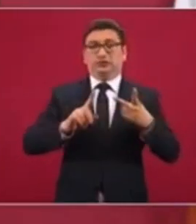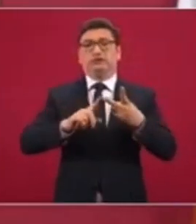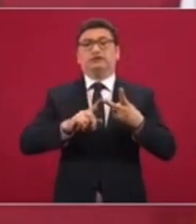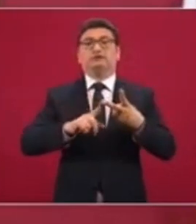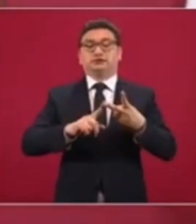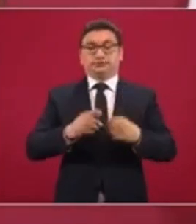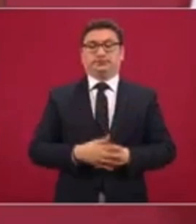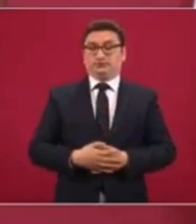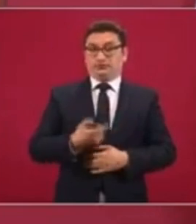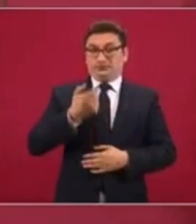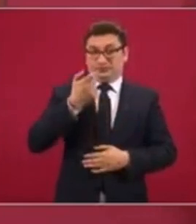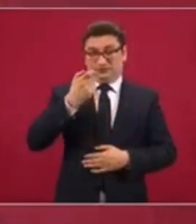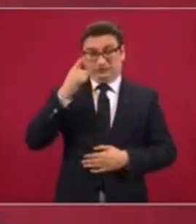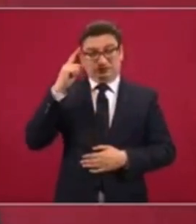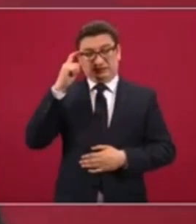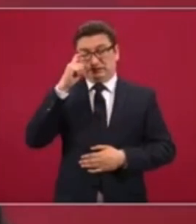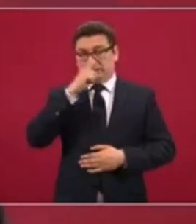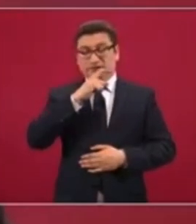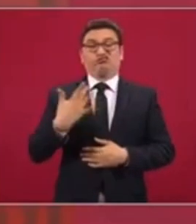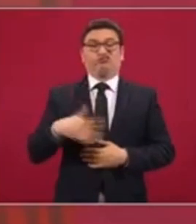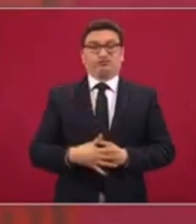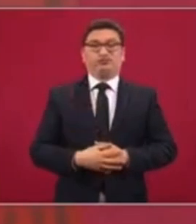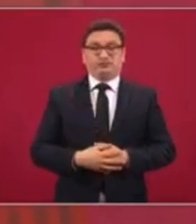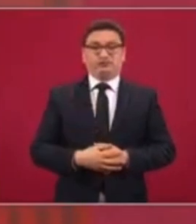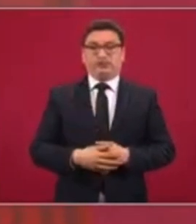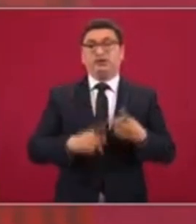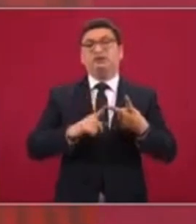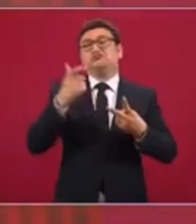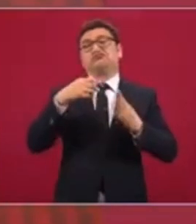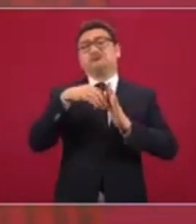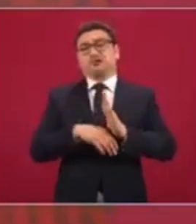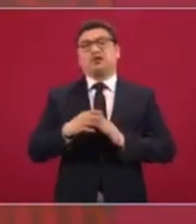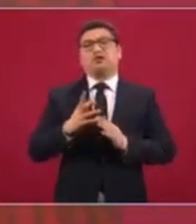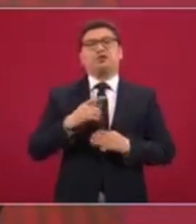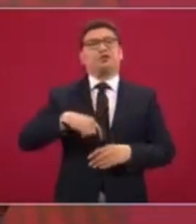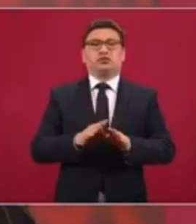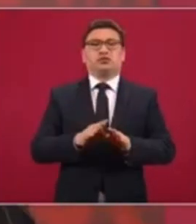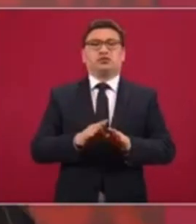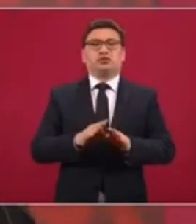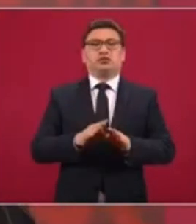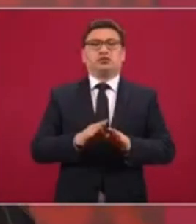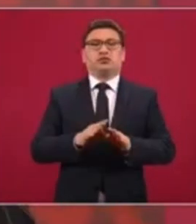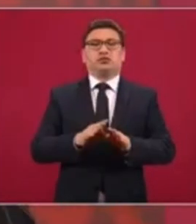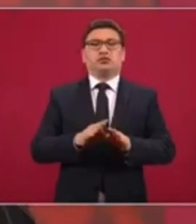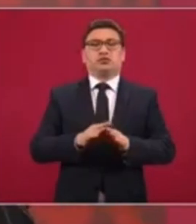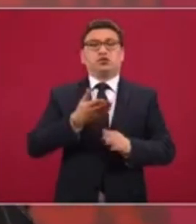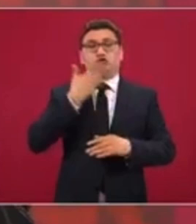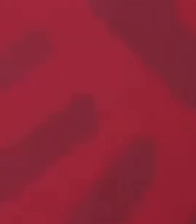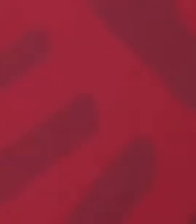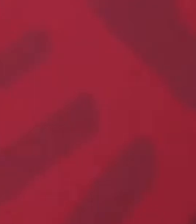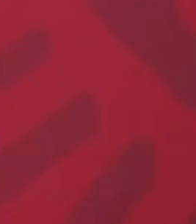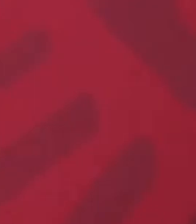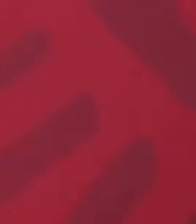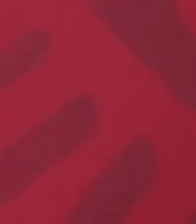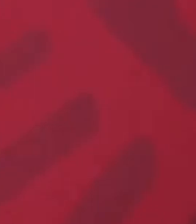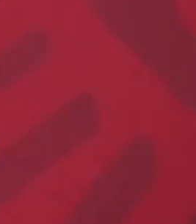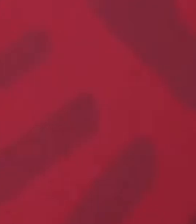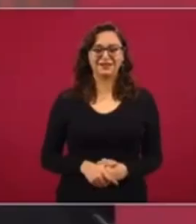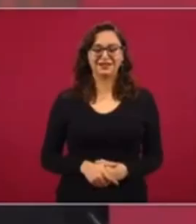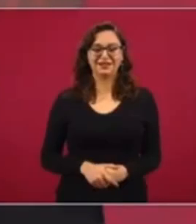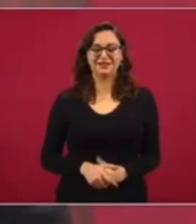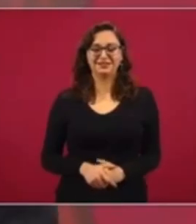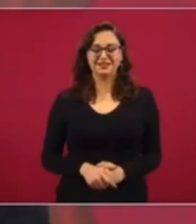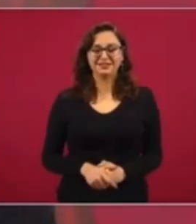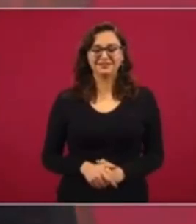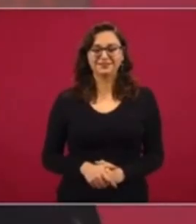crisis económica, porque eso lo estamos enfrentando bien. La crisis económica bastó con no seguir la fórmula neoliberal. Y lo tercero, pero muy...